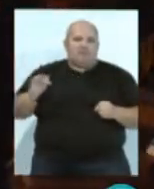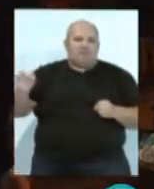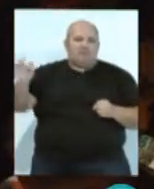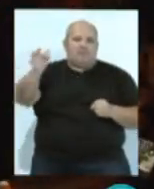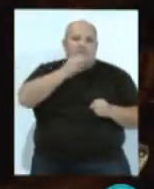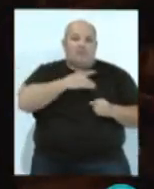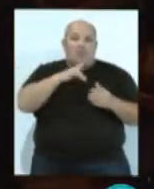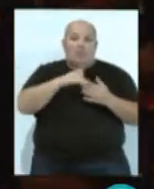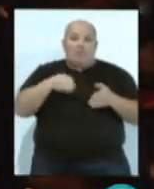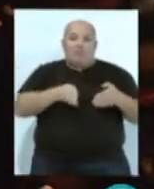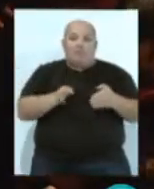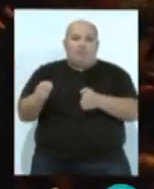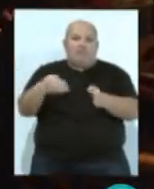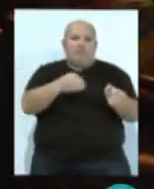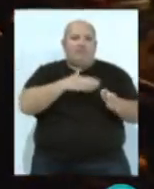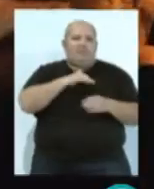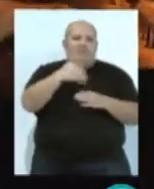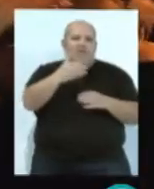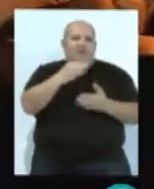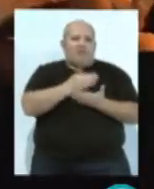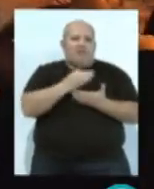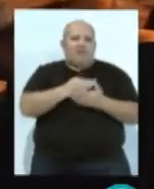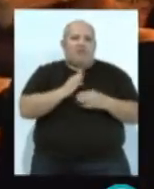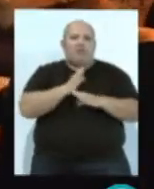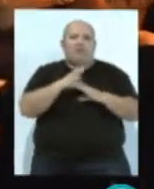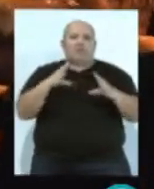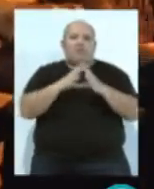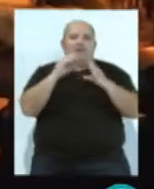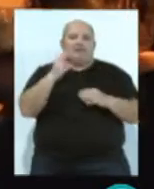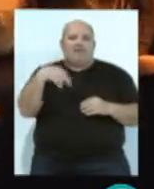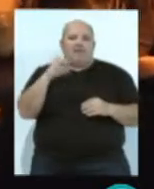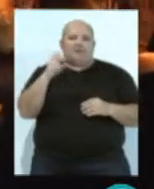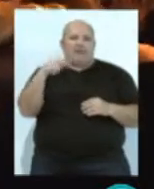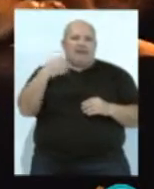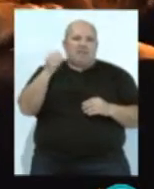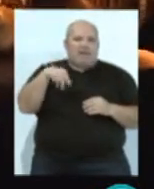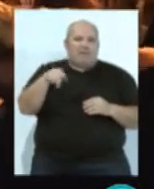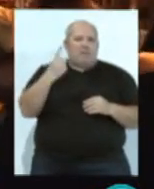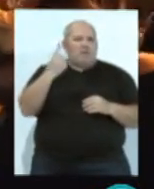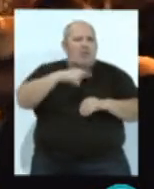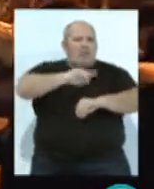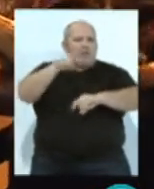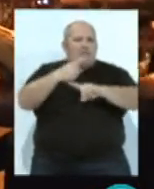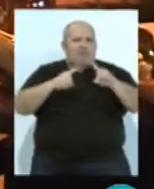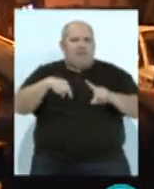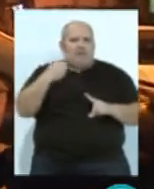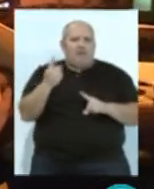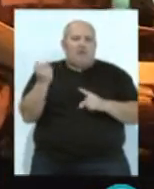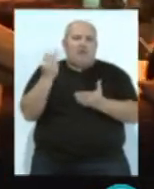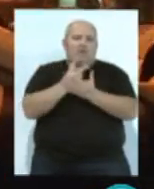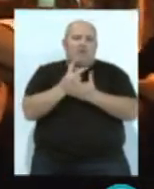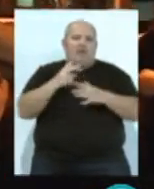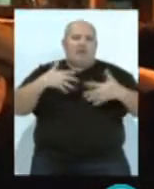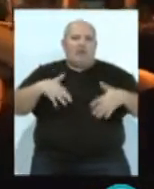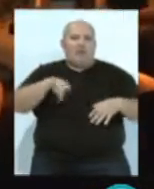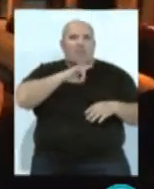camino marcado este año hacia las afueras de la ciudad, camino a la parroquia de San Servando y San Germán. Una hora y media después, la imagen regresó